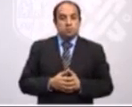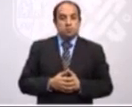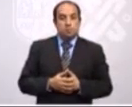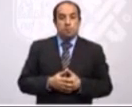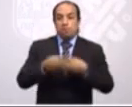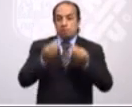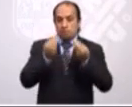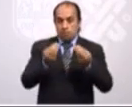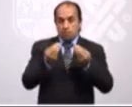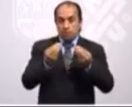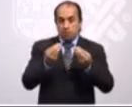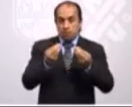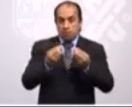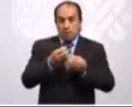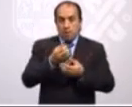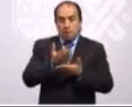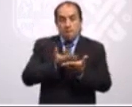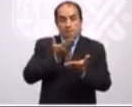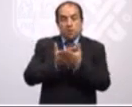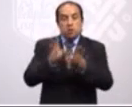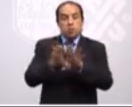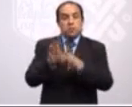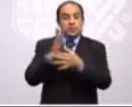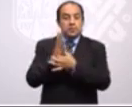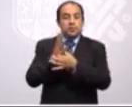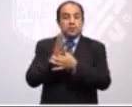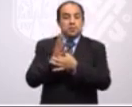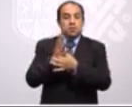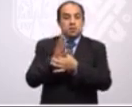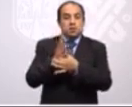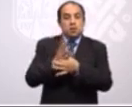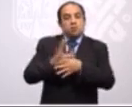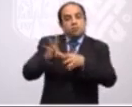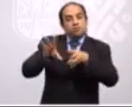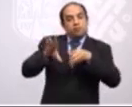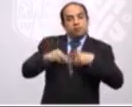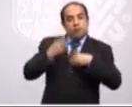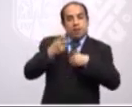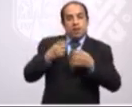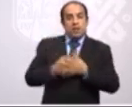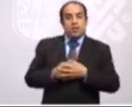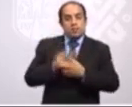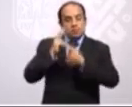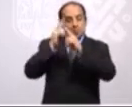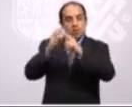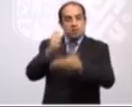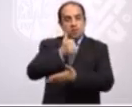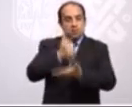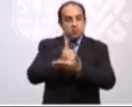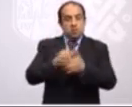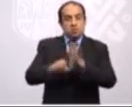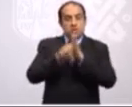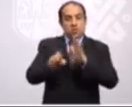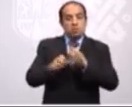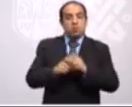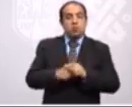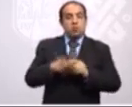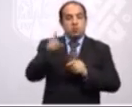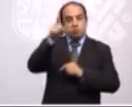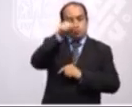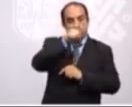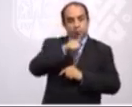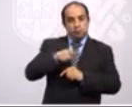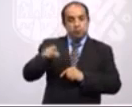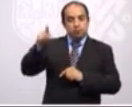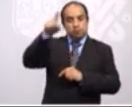Mucho de la propuesta, como decía, retoma este homenaje a la ciudad, y por ejemplo, una rueda de la fortuna, que es la